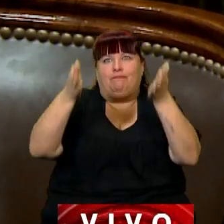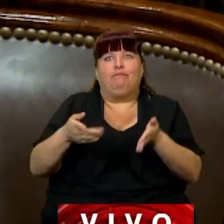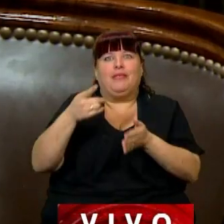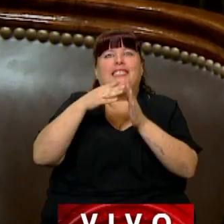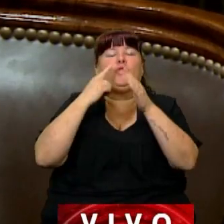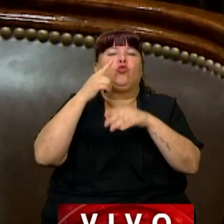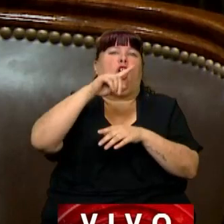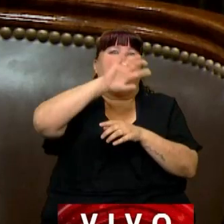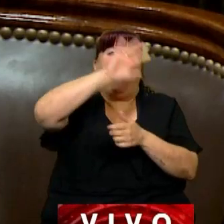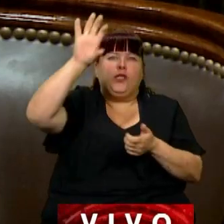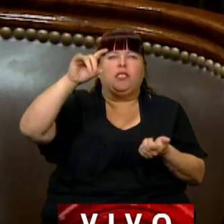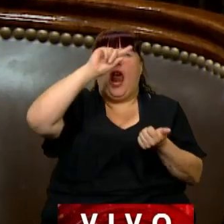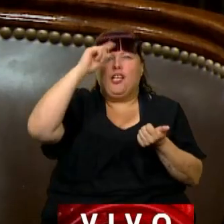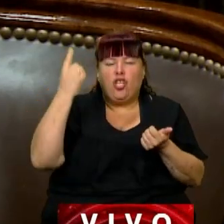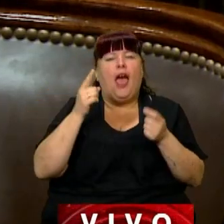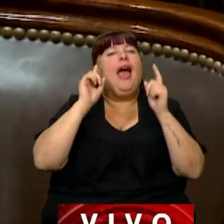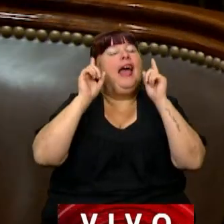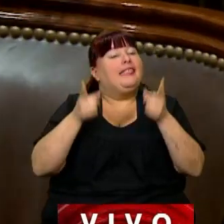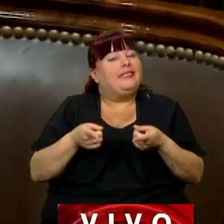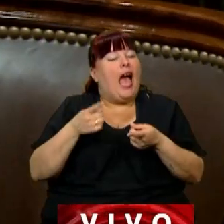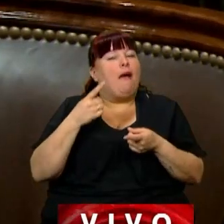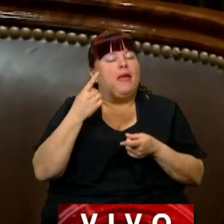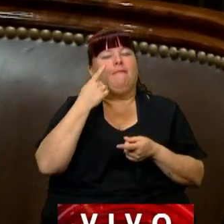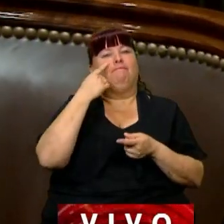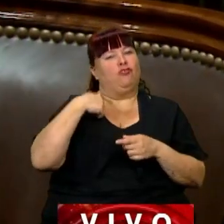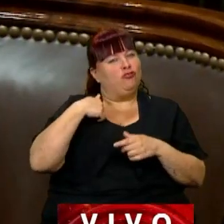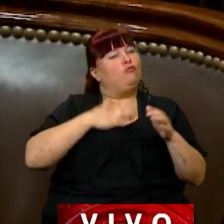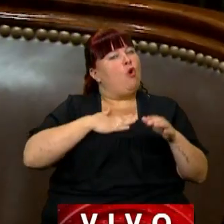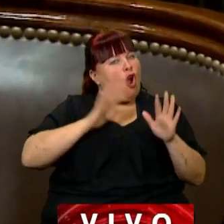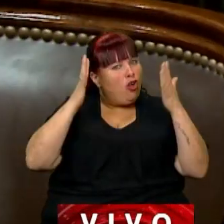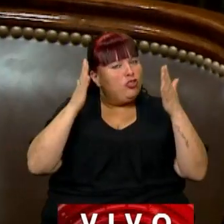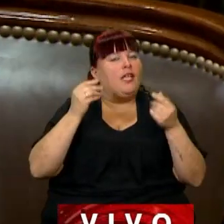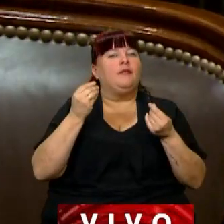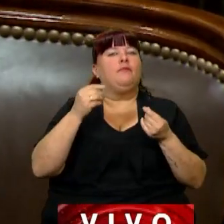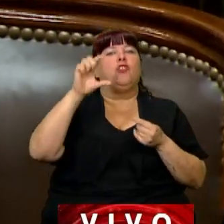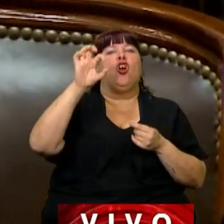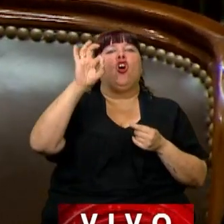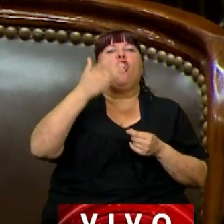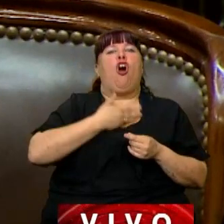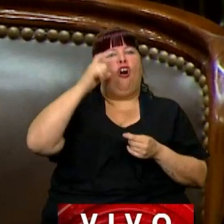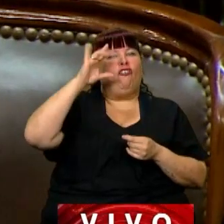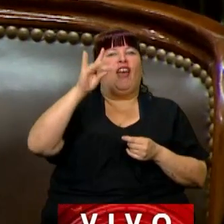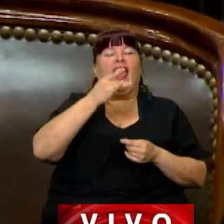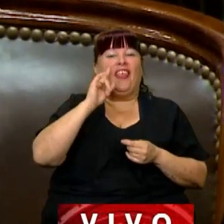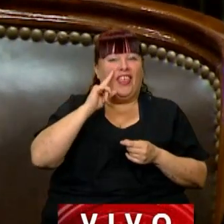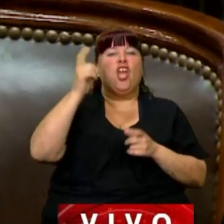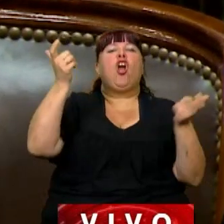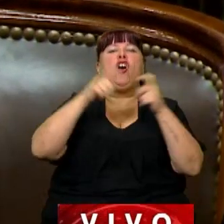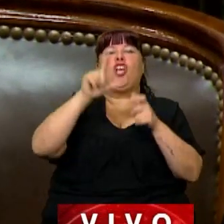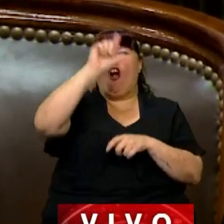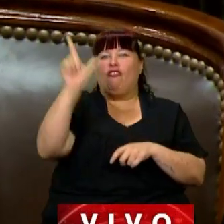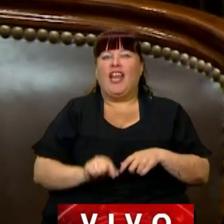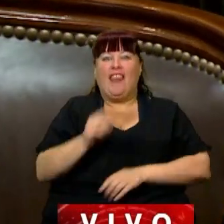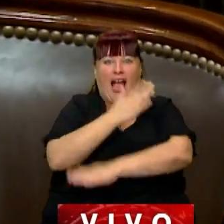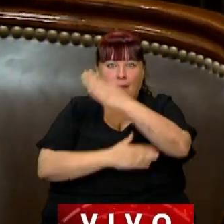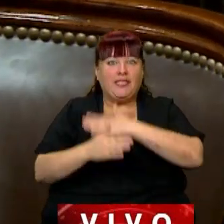provinciales, nacionales, pero también se ha tenido en cuenta, y yo lo celebro, al COFEDIS, que es el Consejo Federal de Discapacidad,